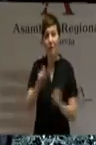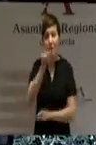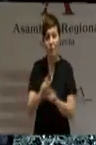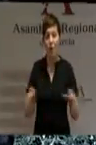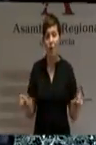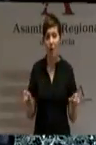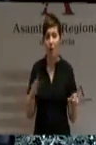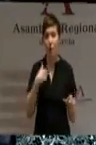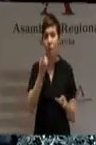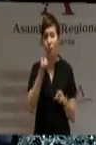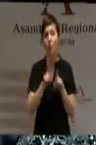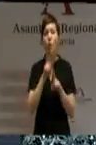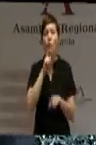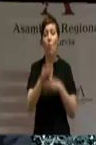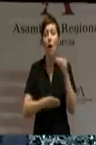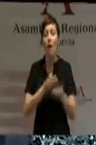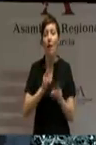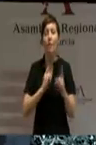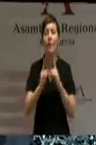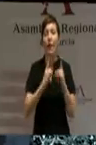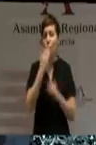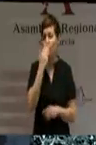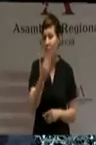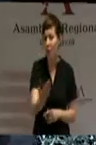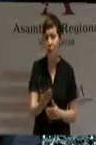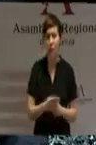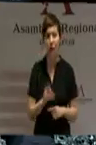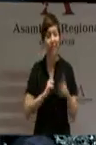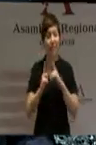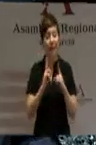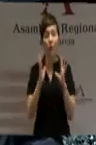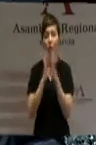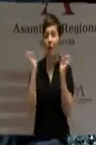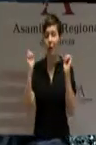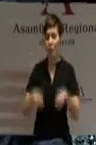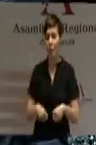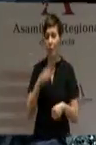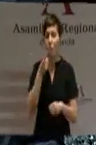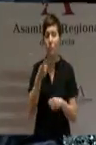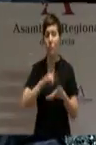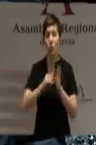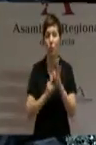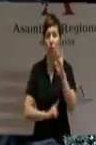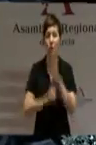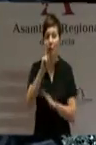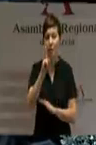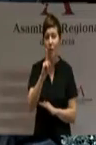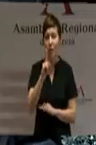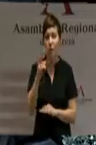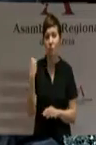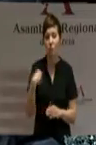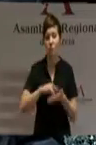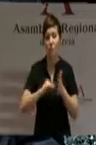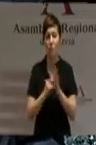del diálogo sincero que ha dado como resultado un proyecto de desarrollo que se plasma en el nuevo plan estratégico,